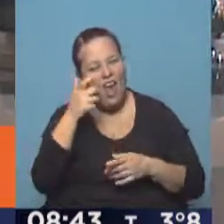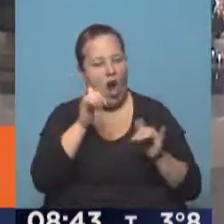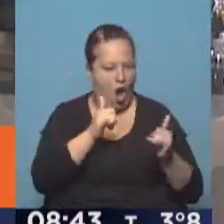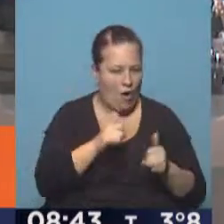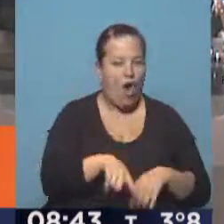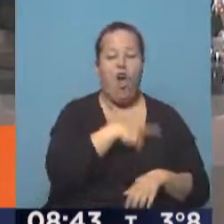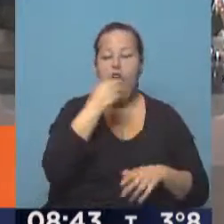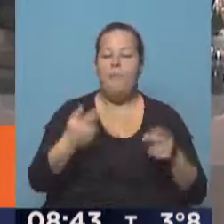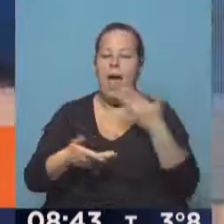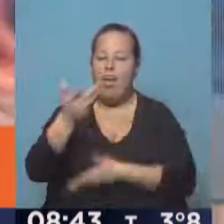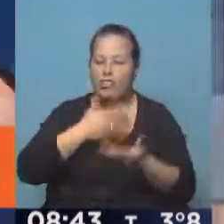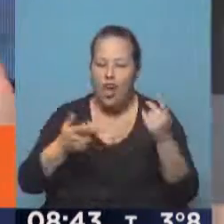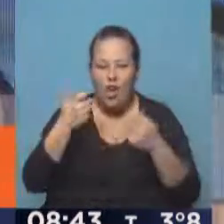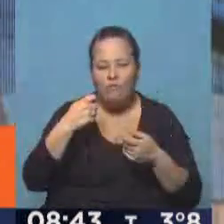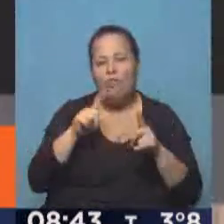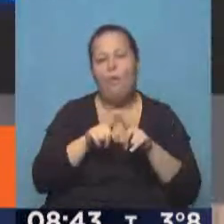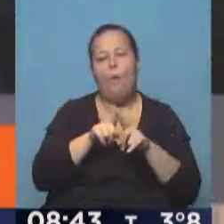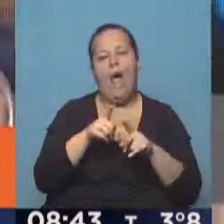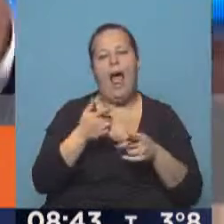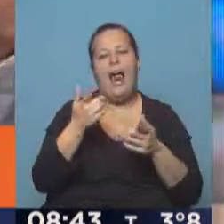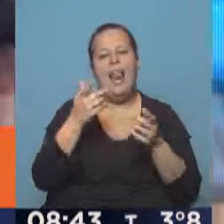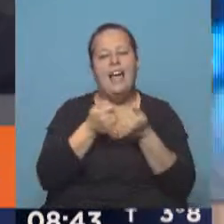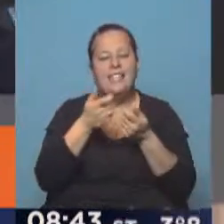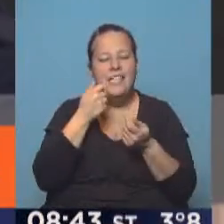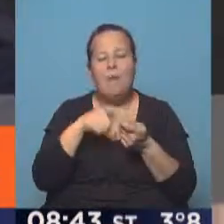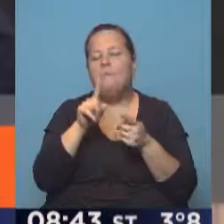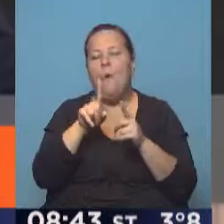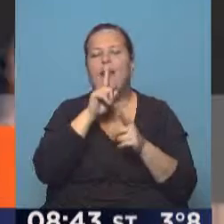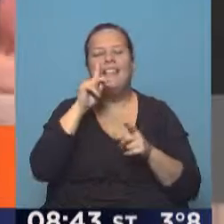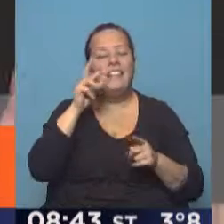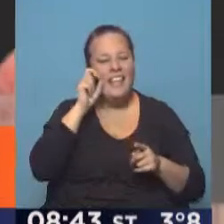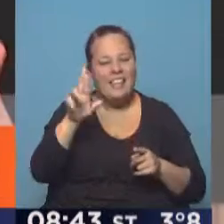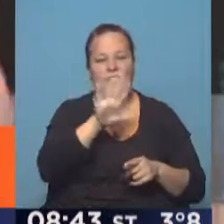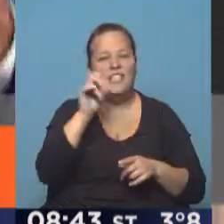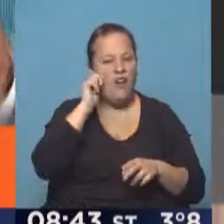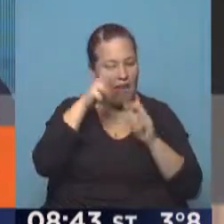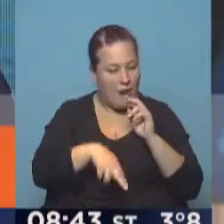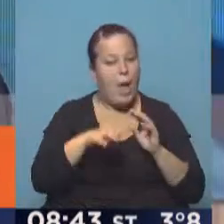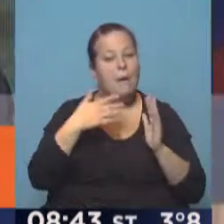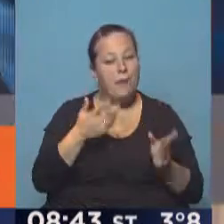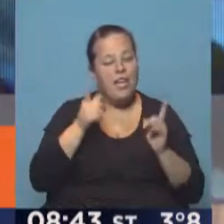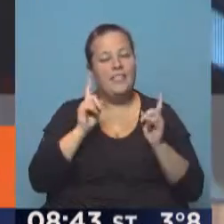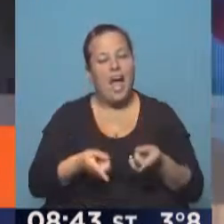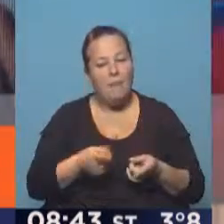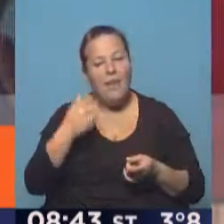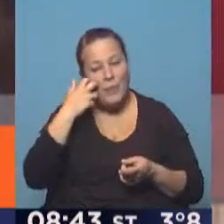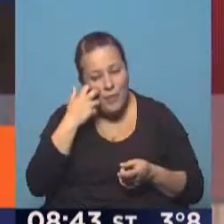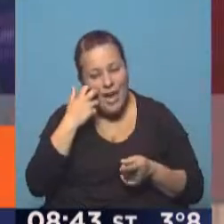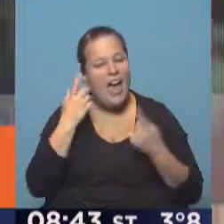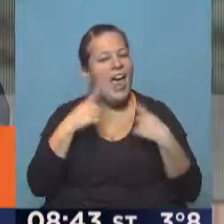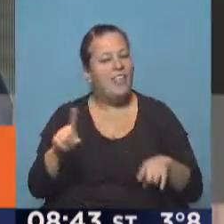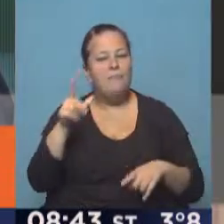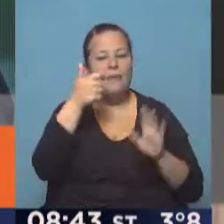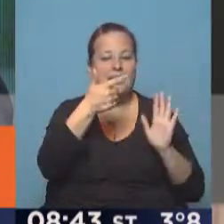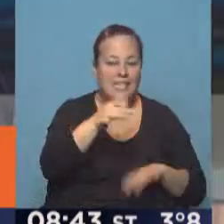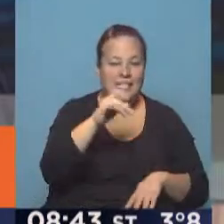algo que los socialice, que es como una suerte de Tinder, de adultos mayores, porque el Tinder termina en los 55 años, pero también en la vejez no es lo mismo una persona